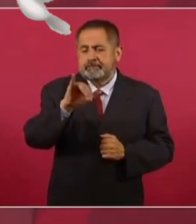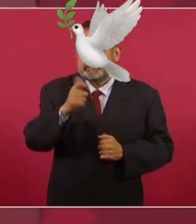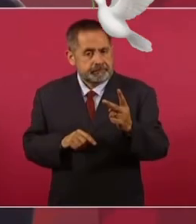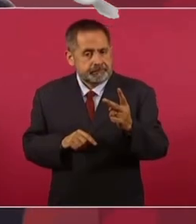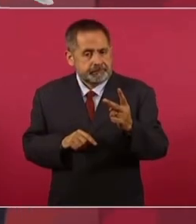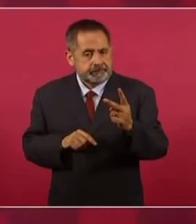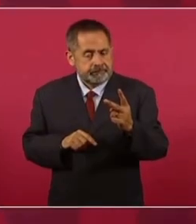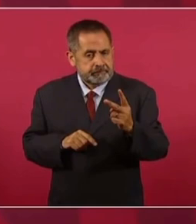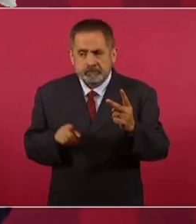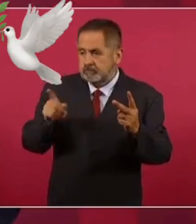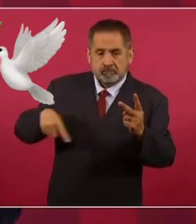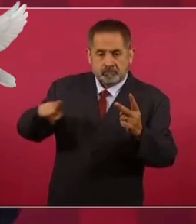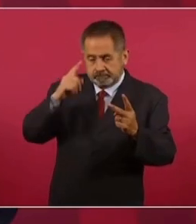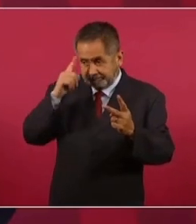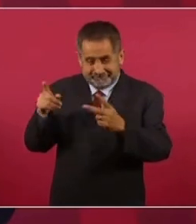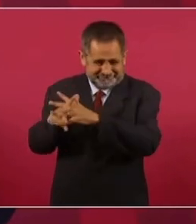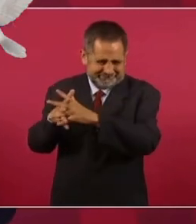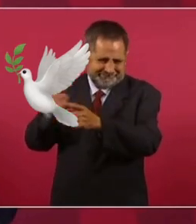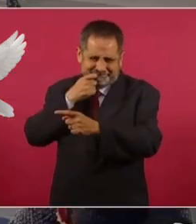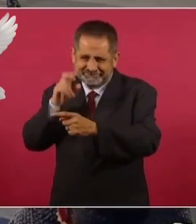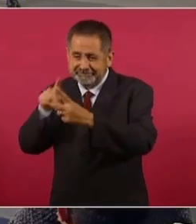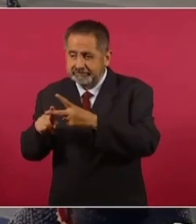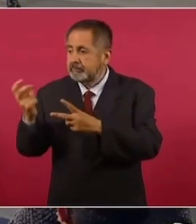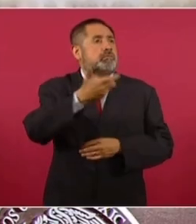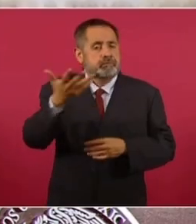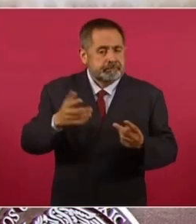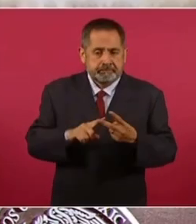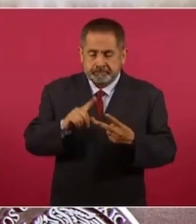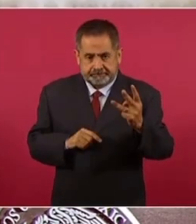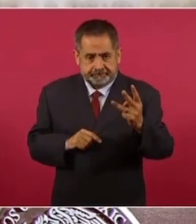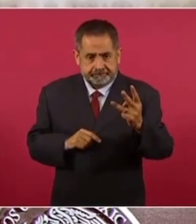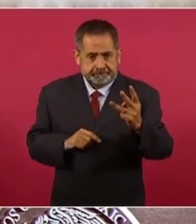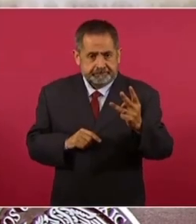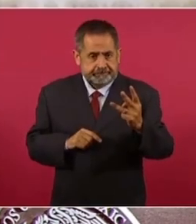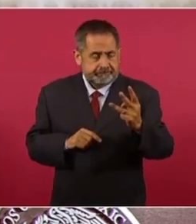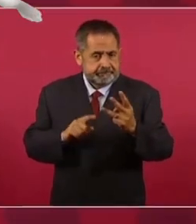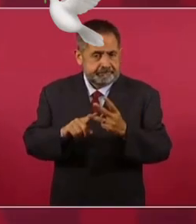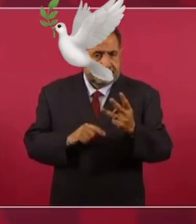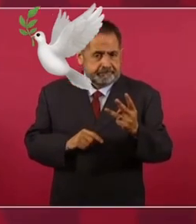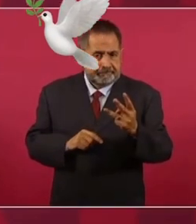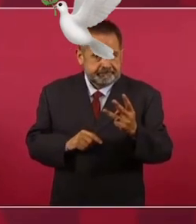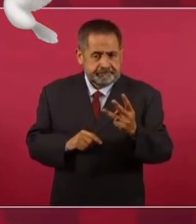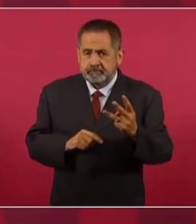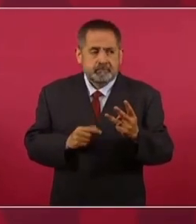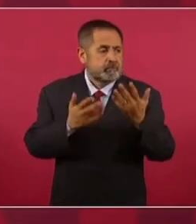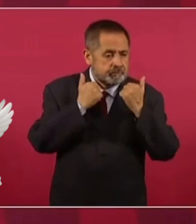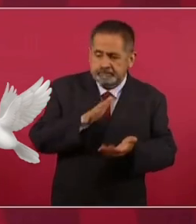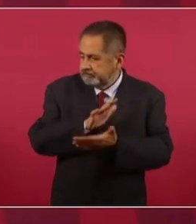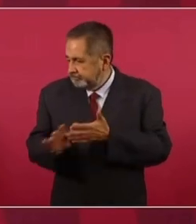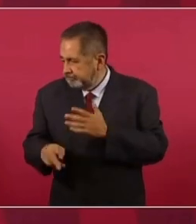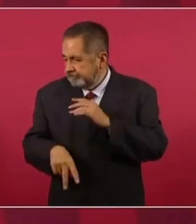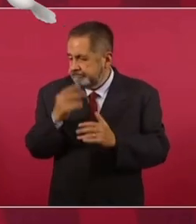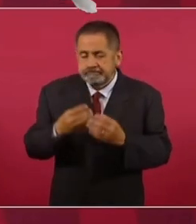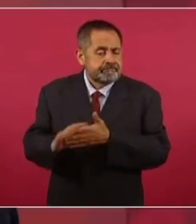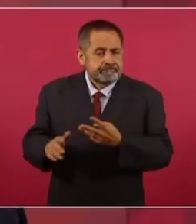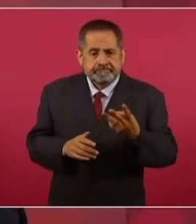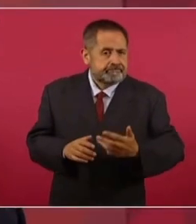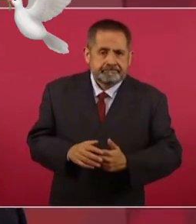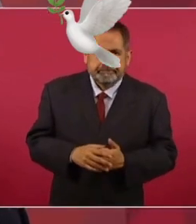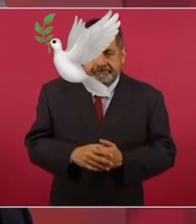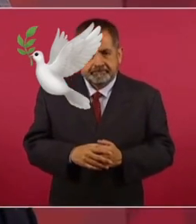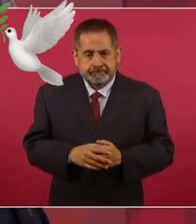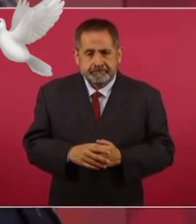económica mundial, incrementado la inflación y han provocado escasez de alimentos,